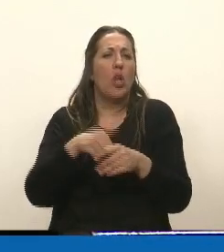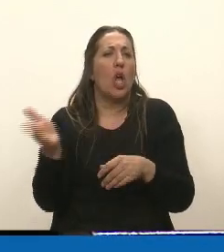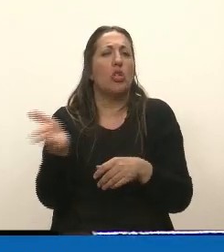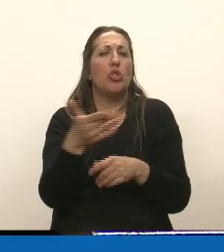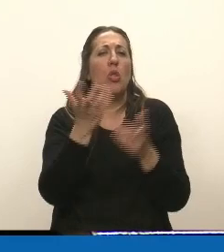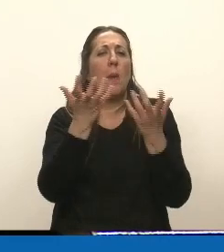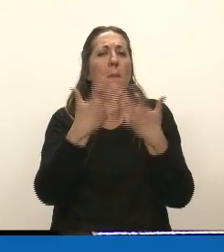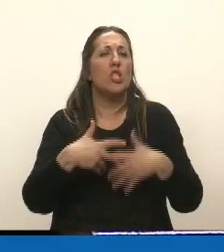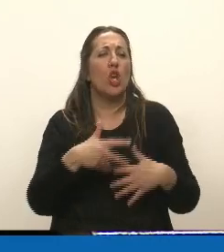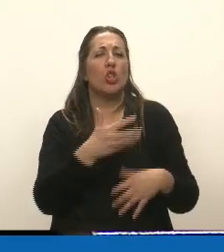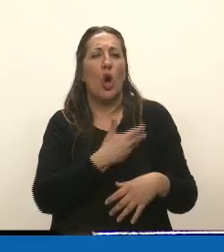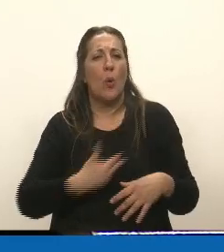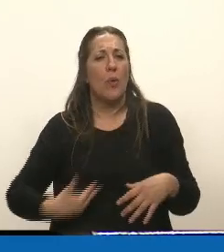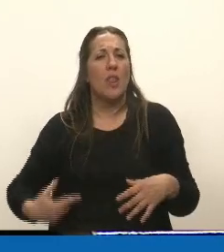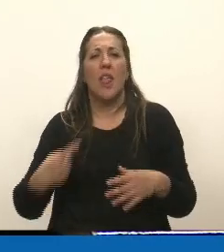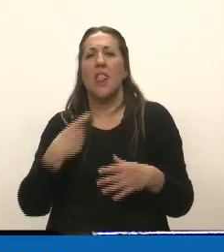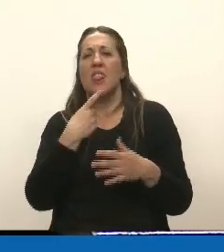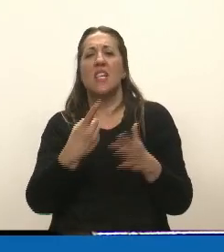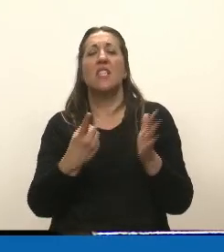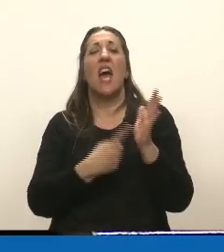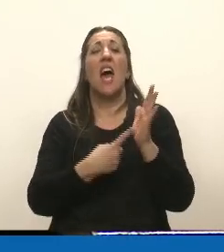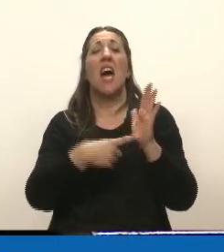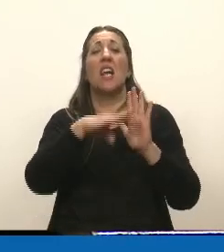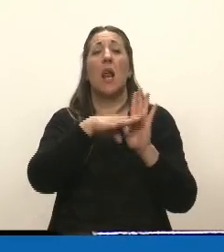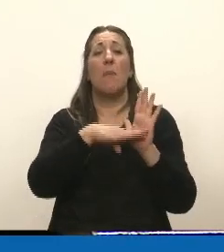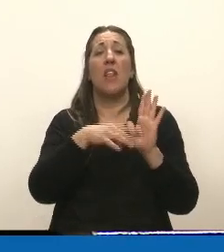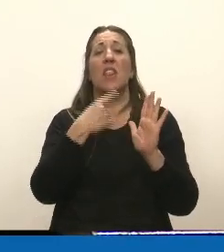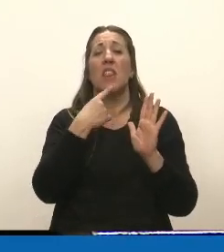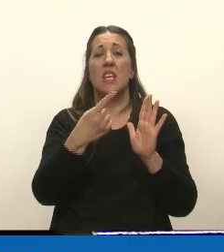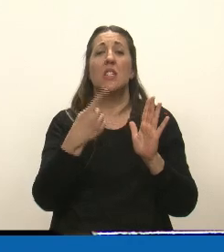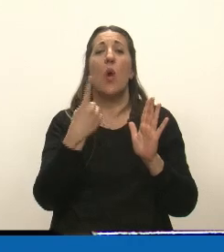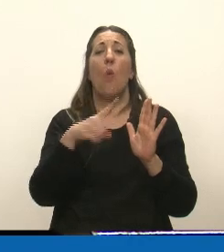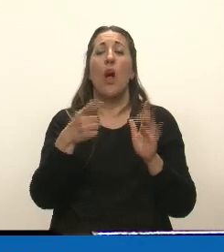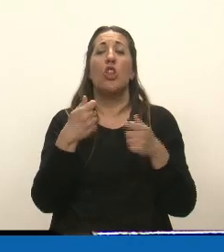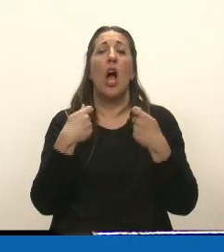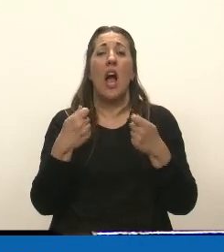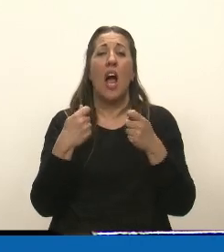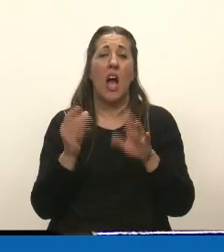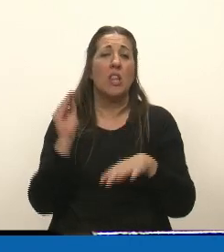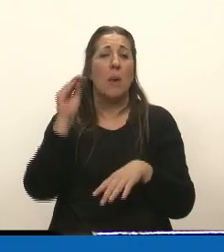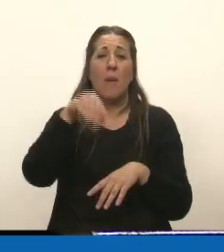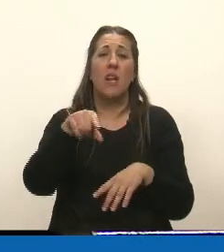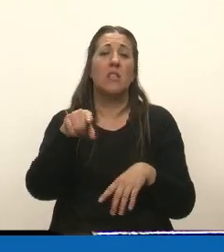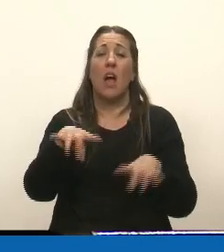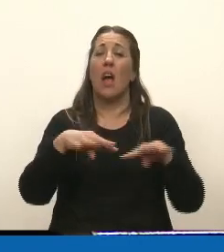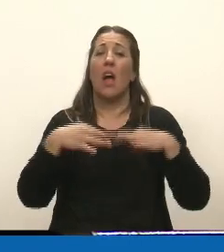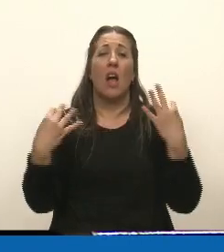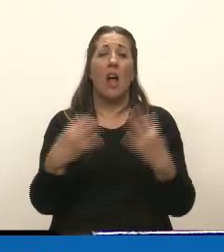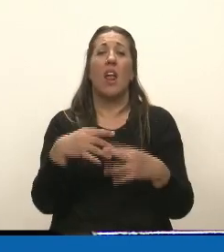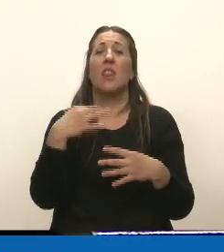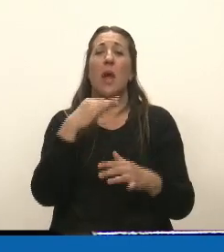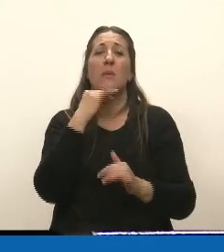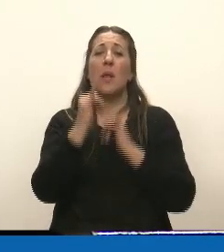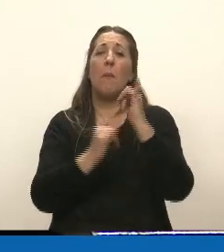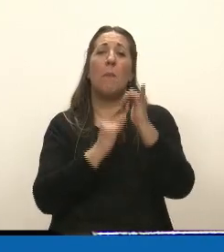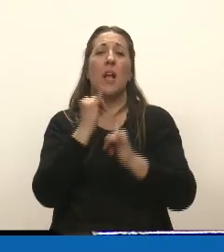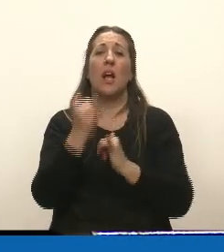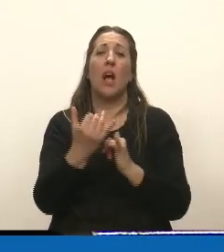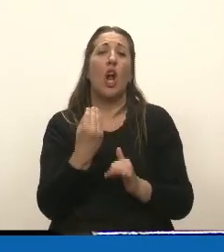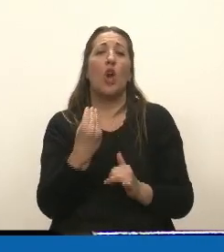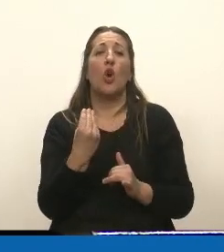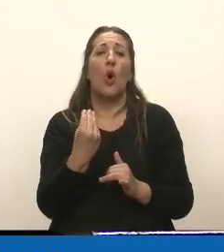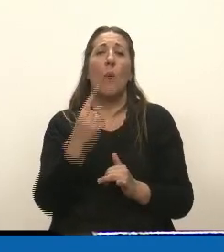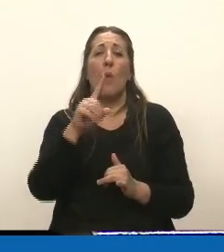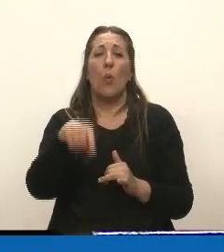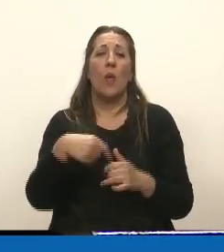y me dijeron que el reglamento establece que cuando hay un gasto adicional el cuerpo debe explicar de dónde sale y es cierto, no ha